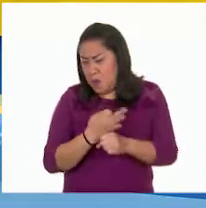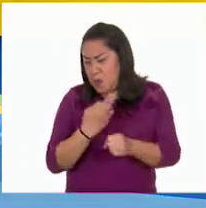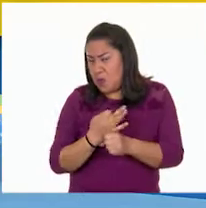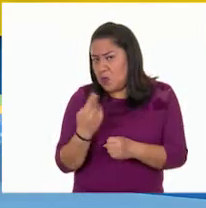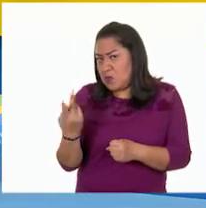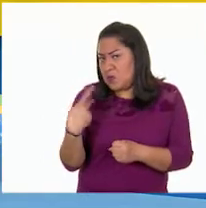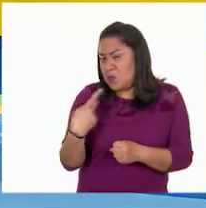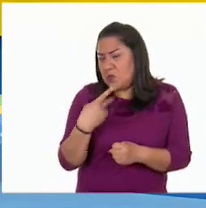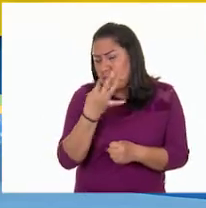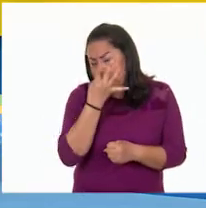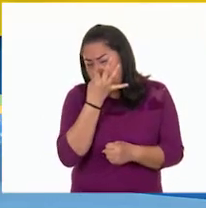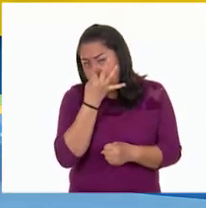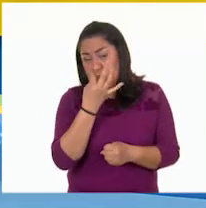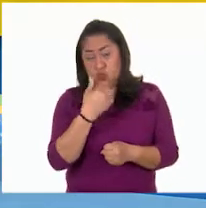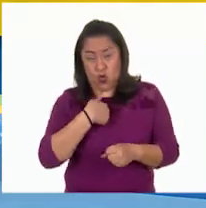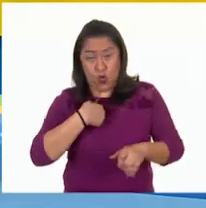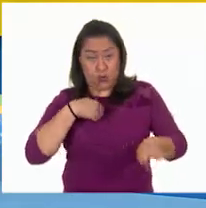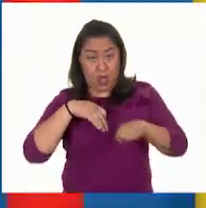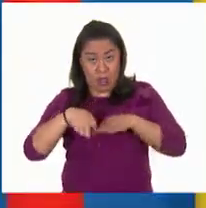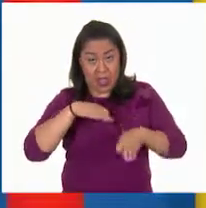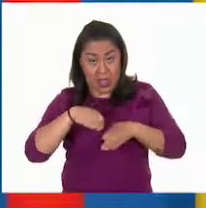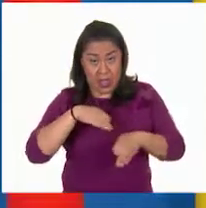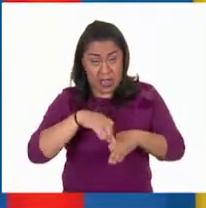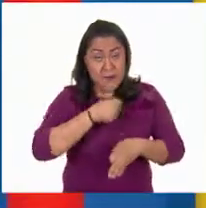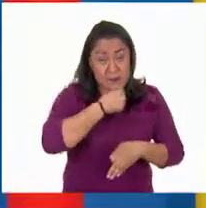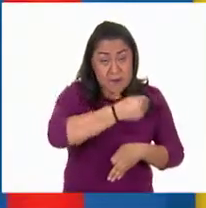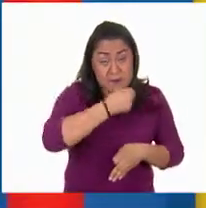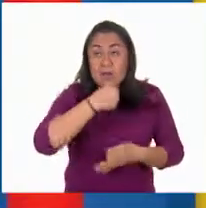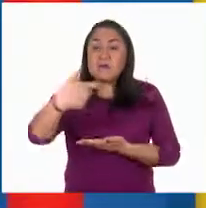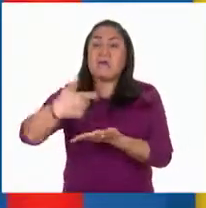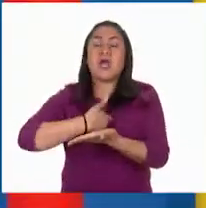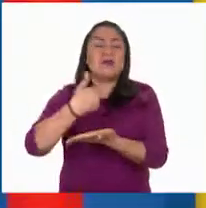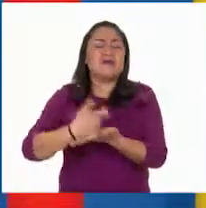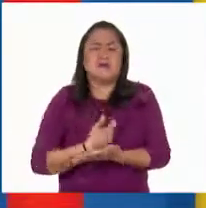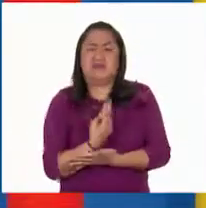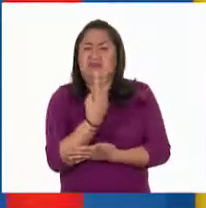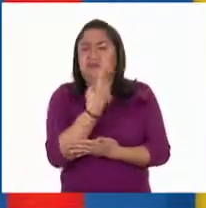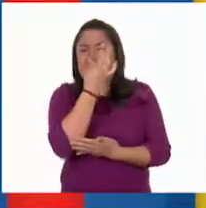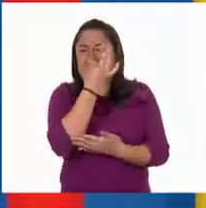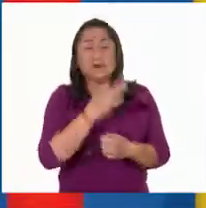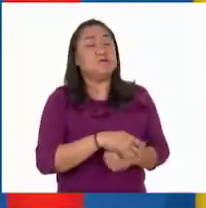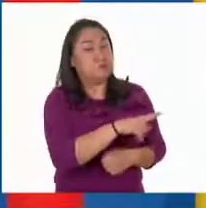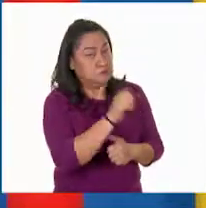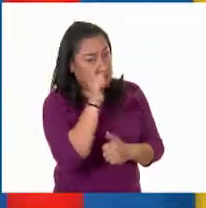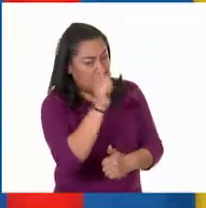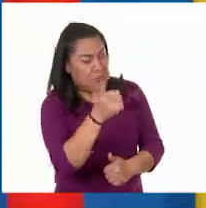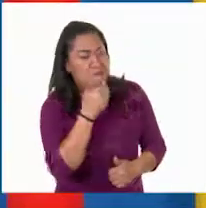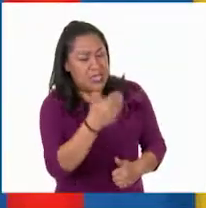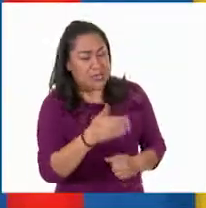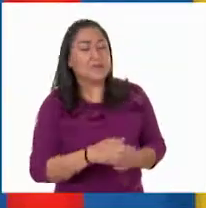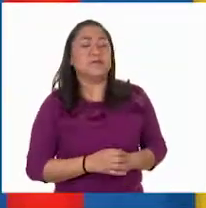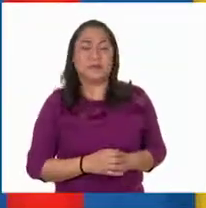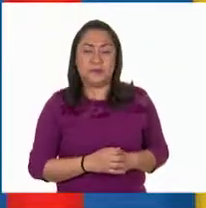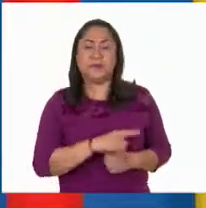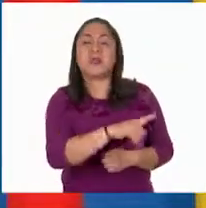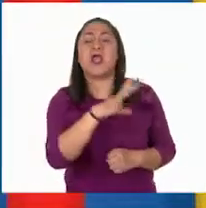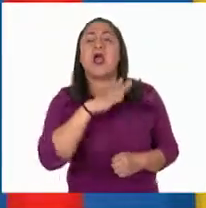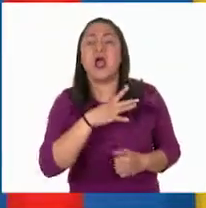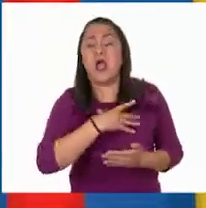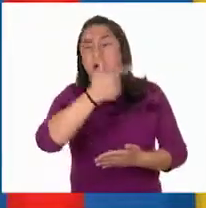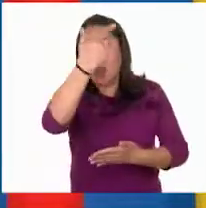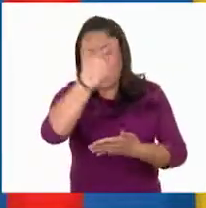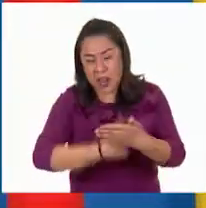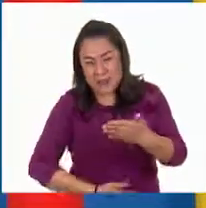el que paga el servicio y yo. Muy buena observación de tu parte, Larisa. Tú tienes unas listas de productos,